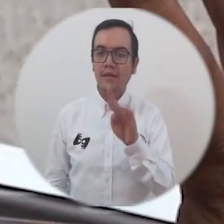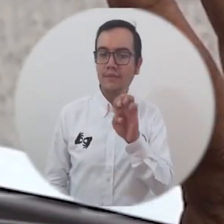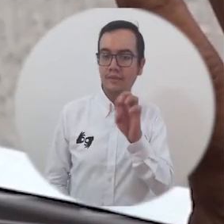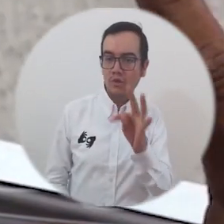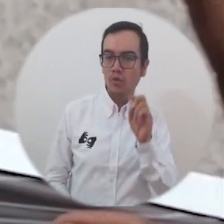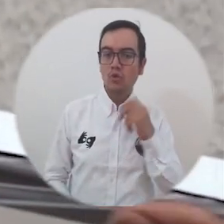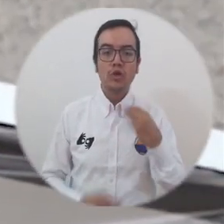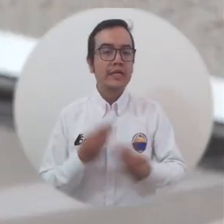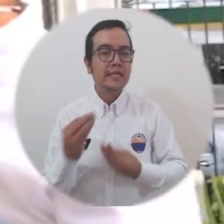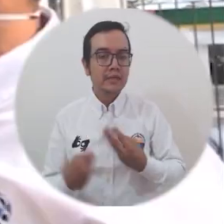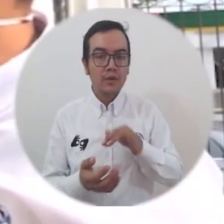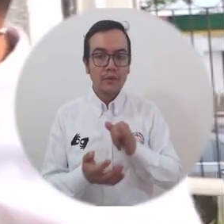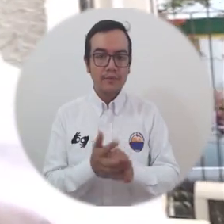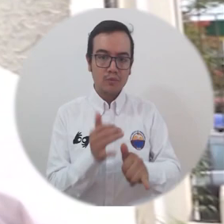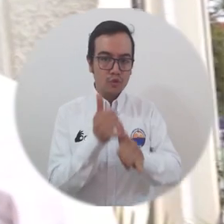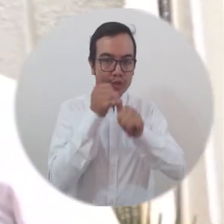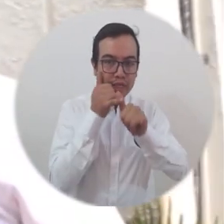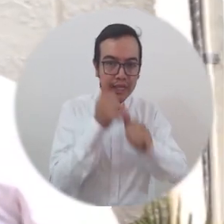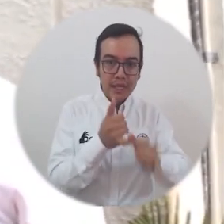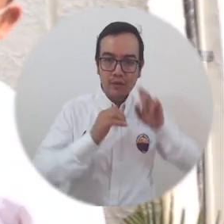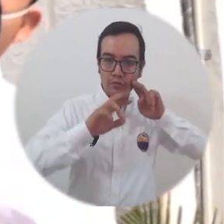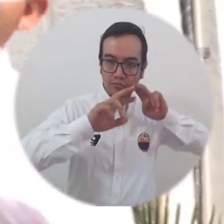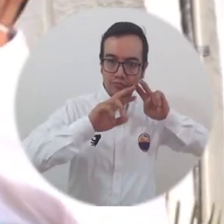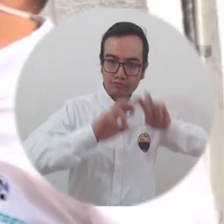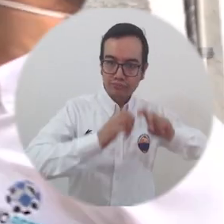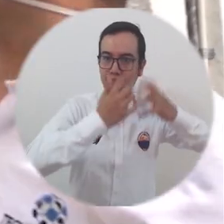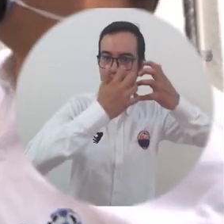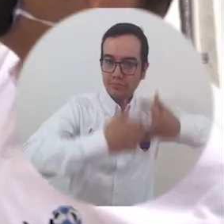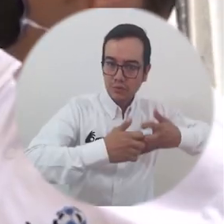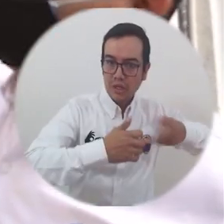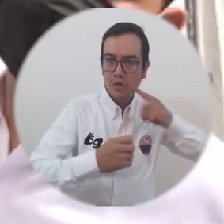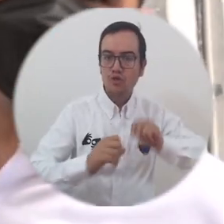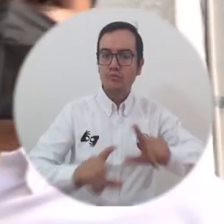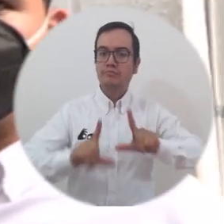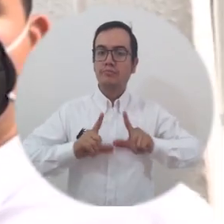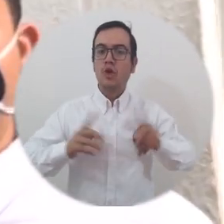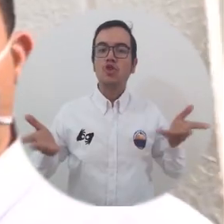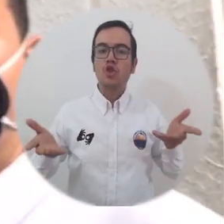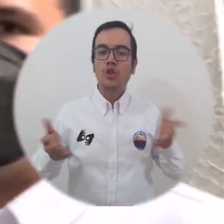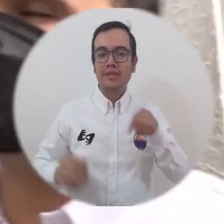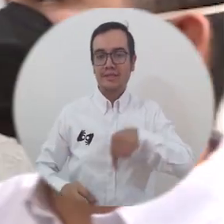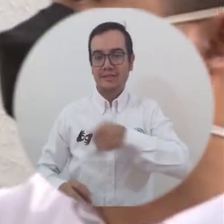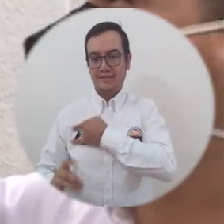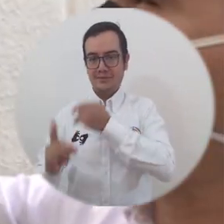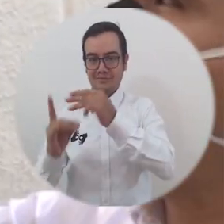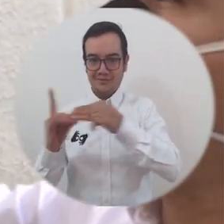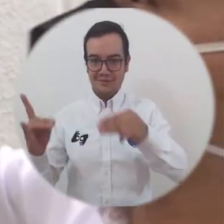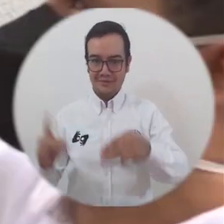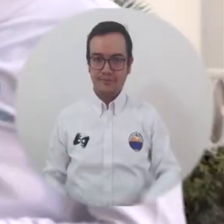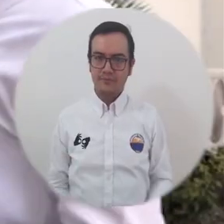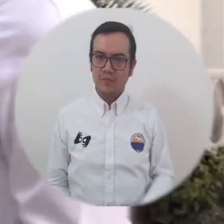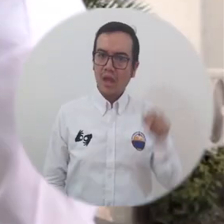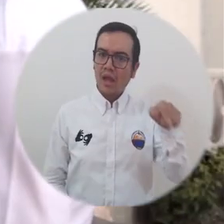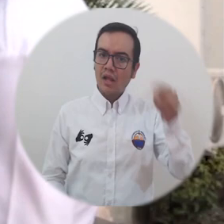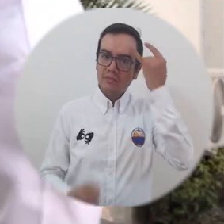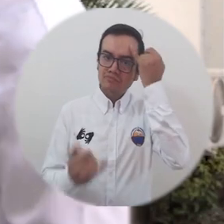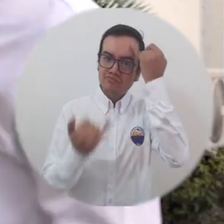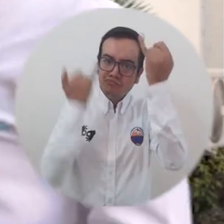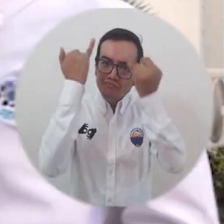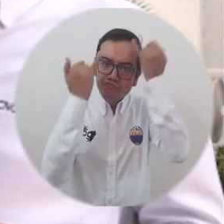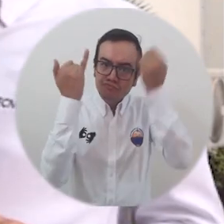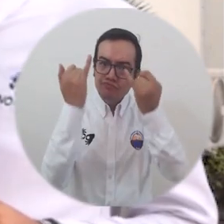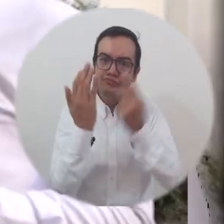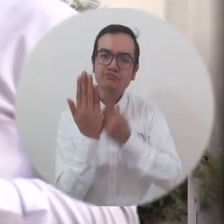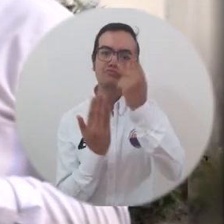Mi nombre es Luis Alberto Balaguer Amazú, soy ingeniero industrial egresado orgullosamente de la Universidad del Magdalena. El proyecto